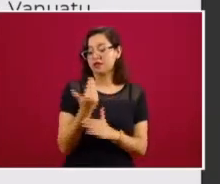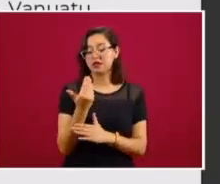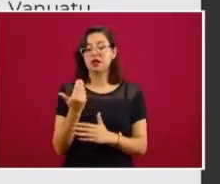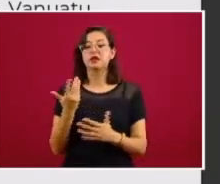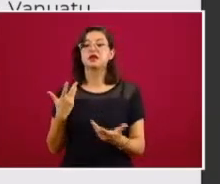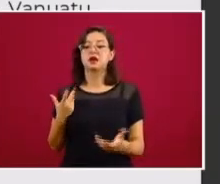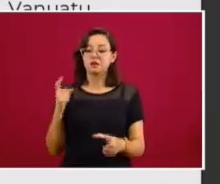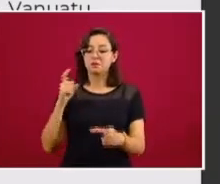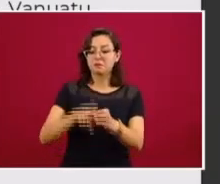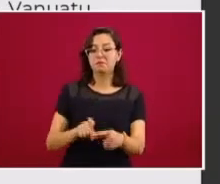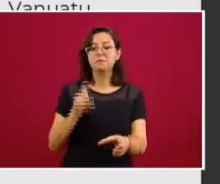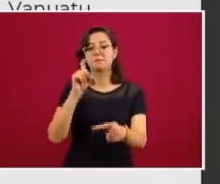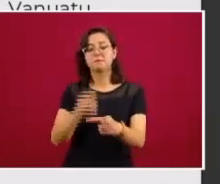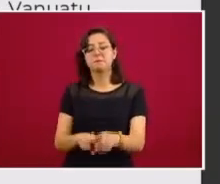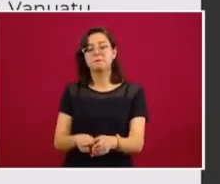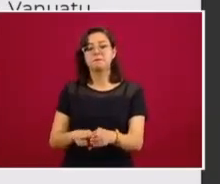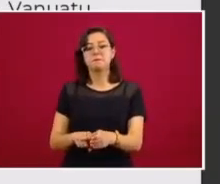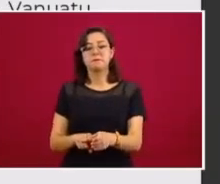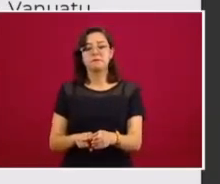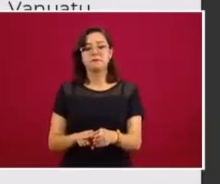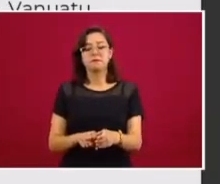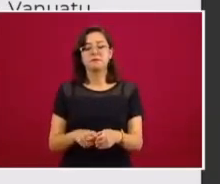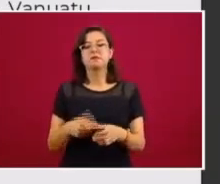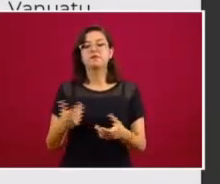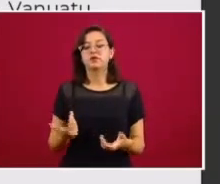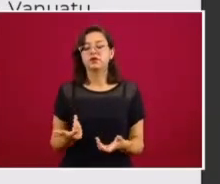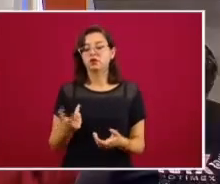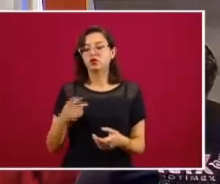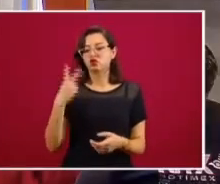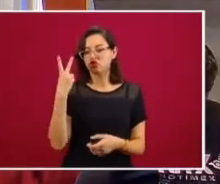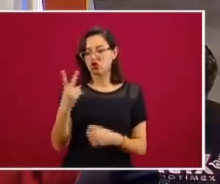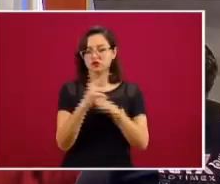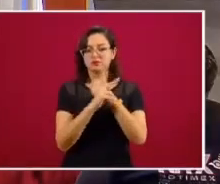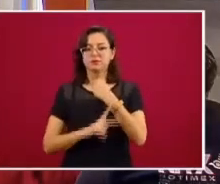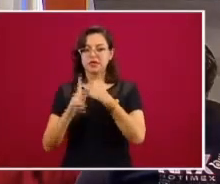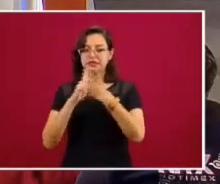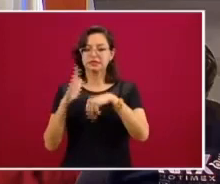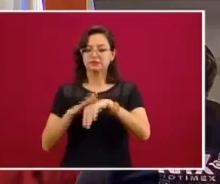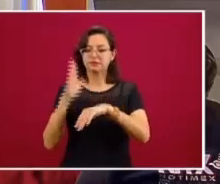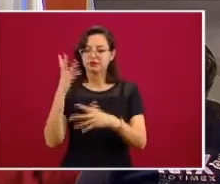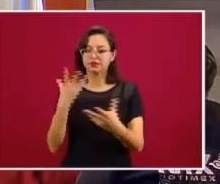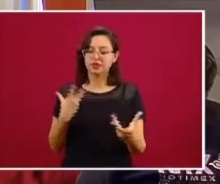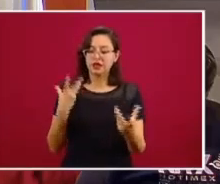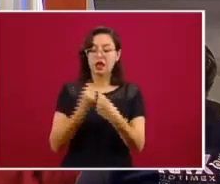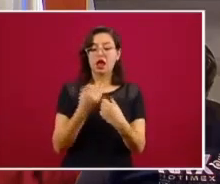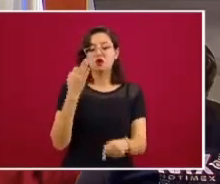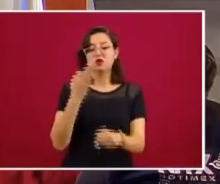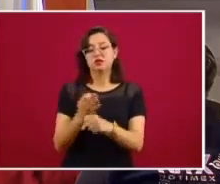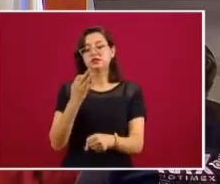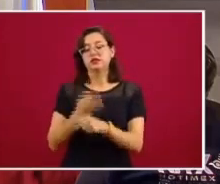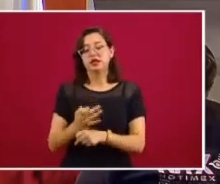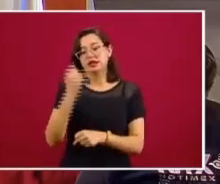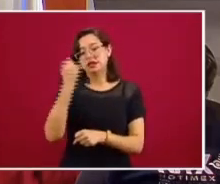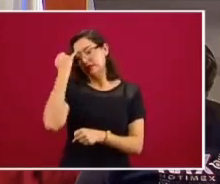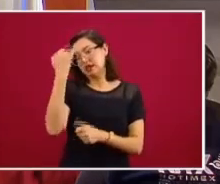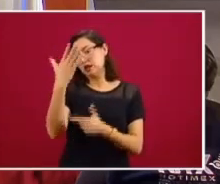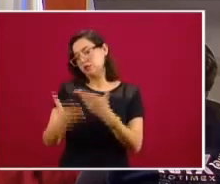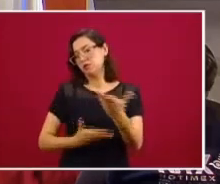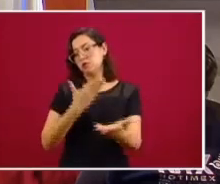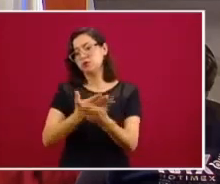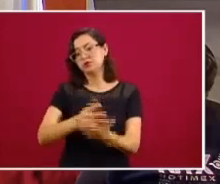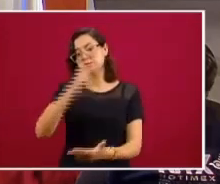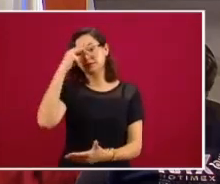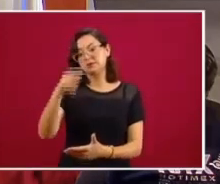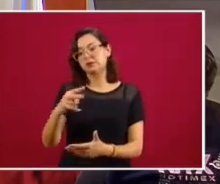sumaron Tongo y Zimbabue. Así que, en este momento, presidente, la iniciativa mexicana está